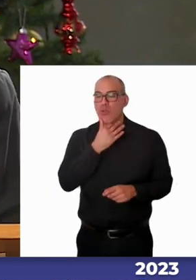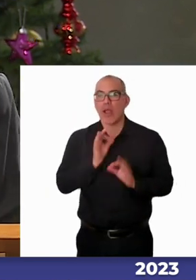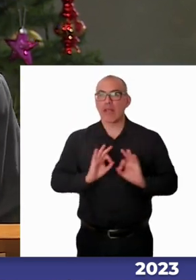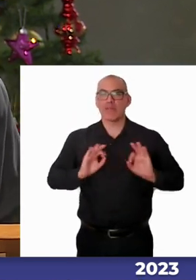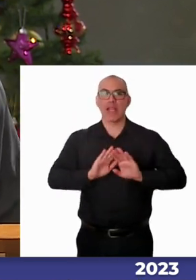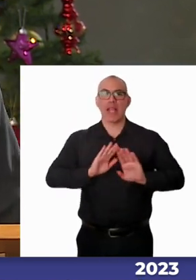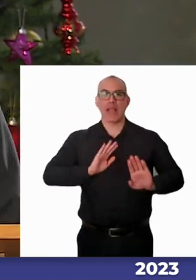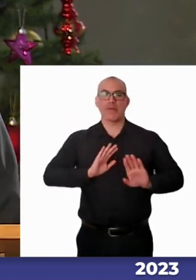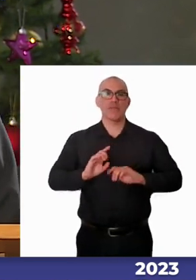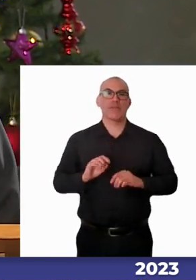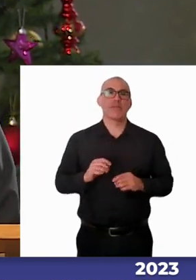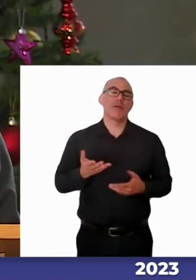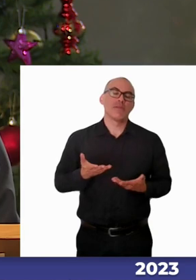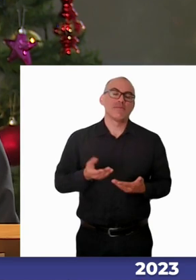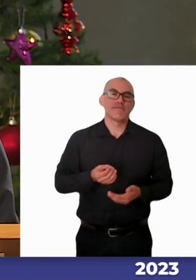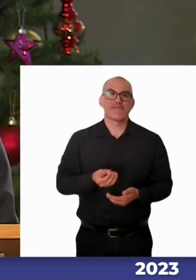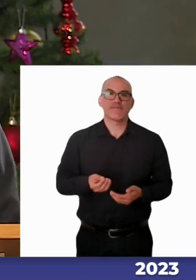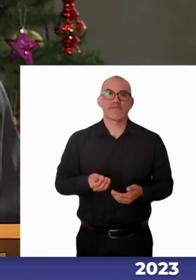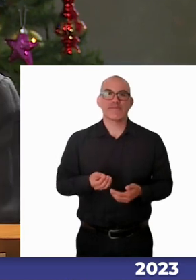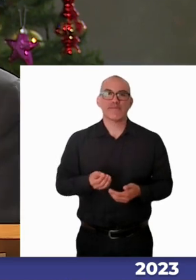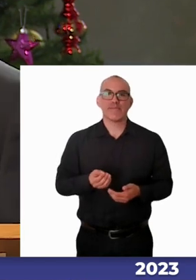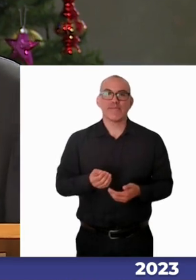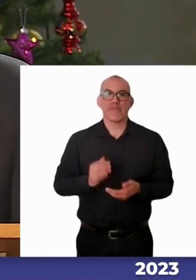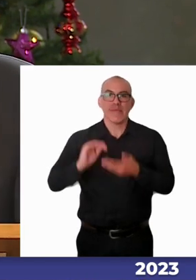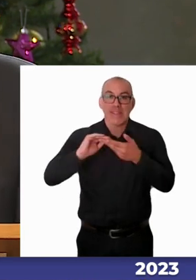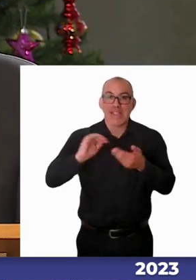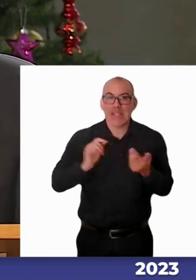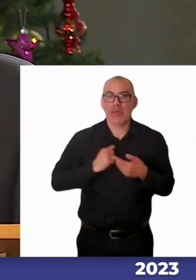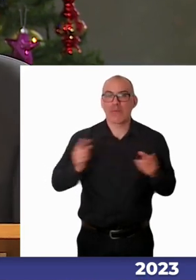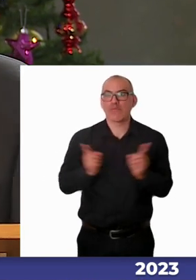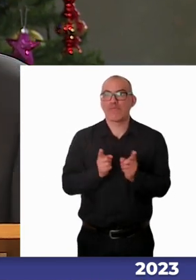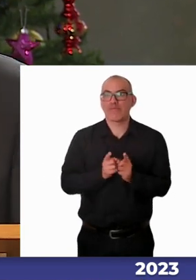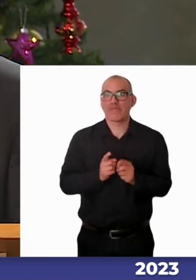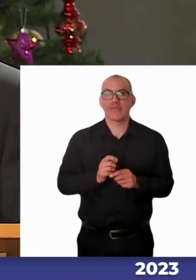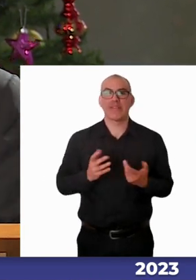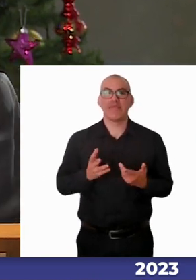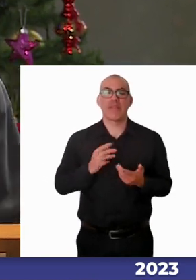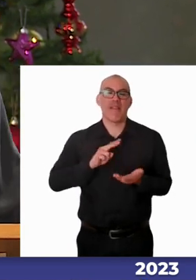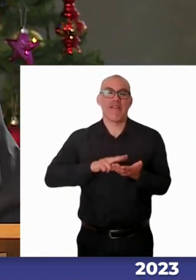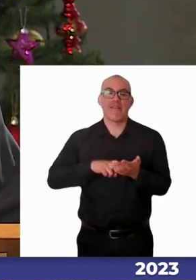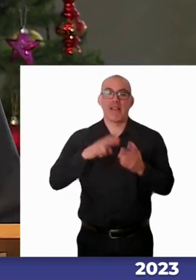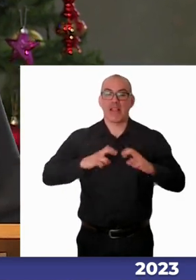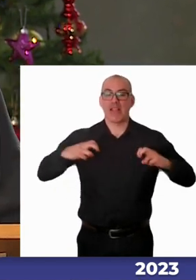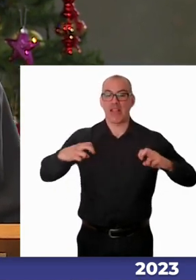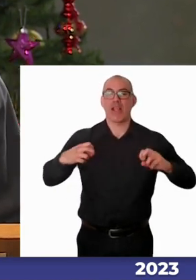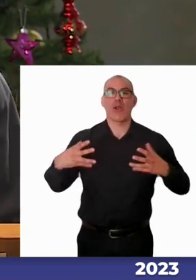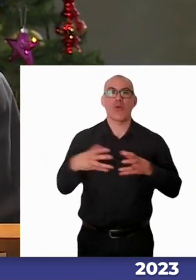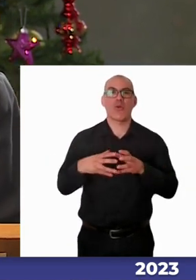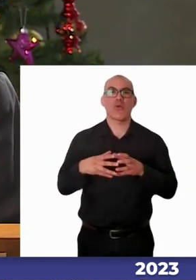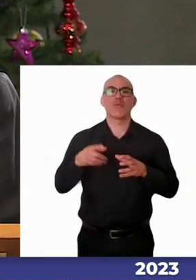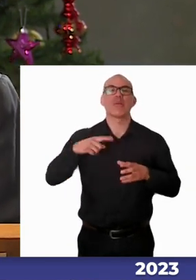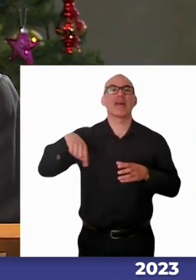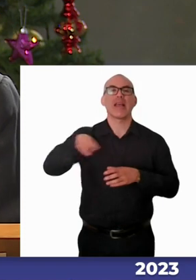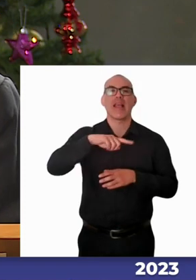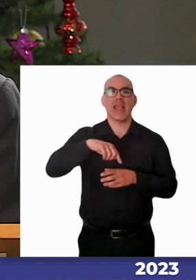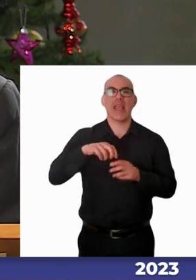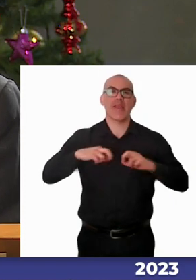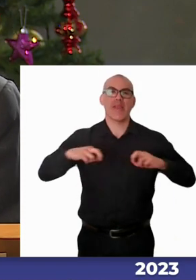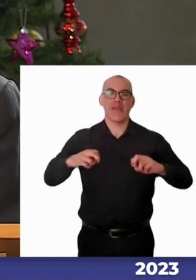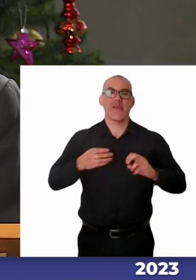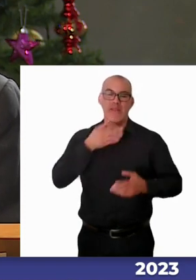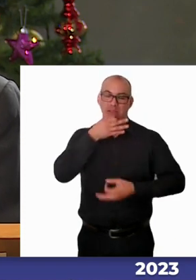Disculpen las pocas palabras, pero el panel es el que tiene que decir la verdad,